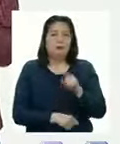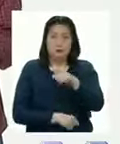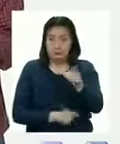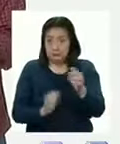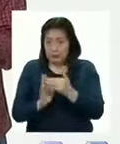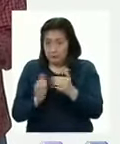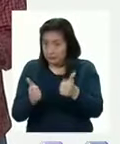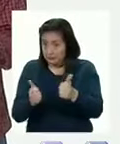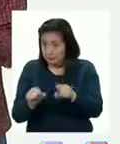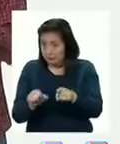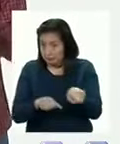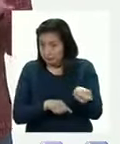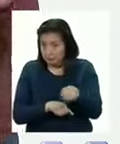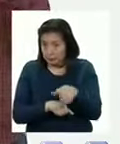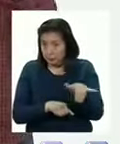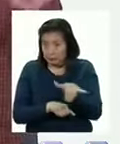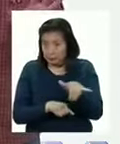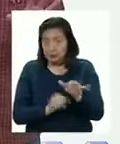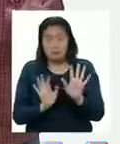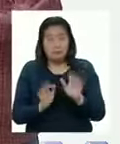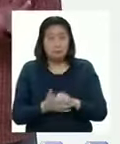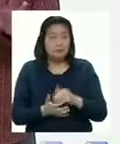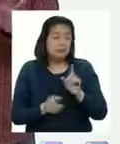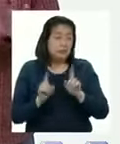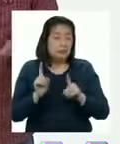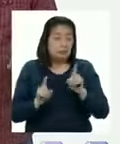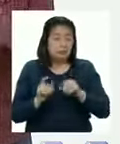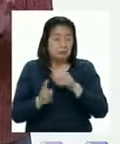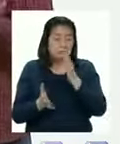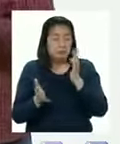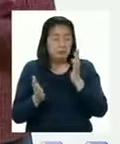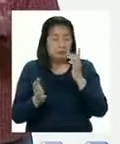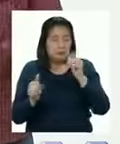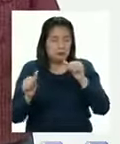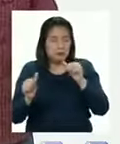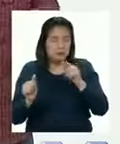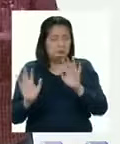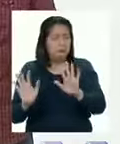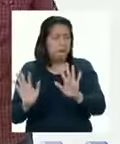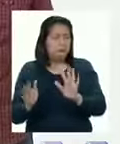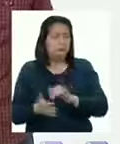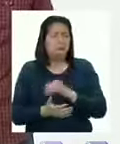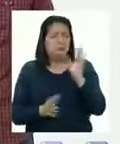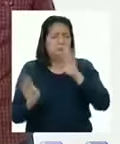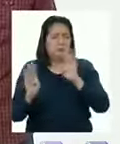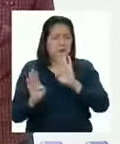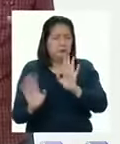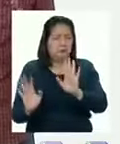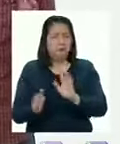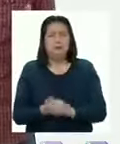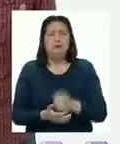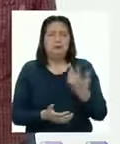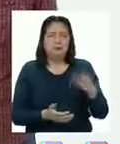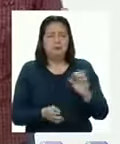casa lo hicieron así? Si tuvieron algún tipo de problema, no se preocupen chicas y chicos Con la práctica